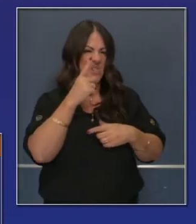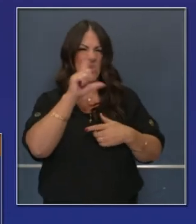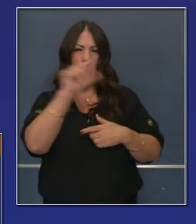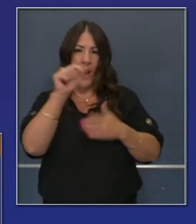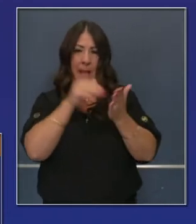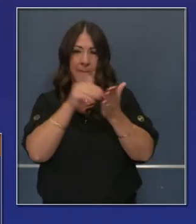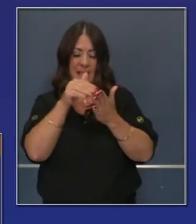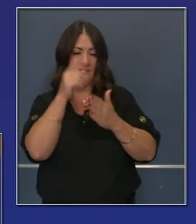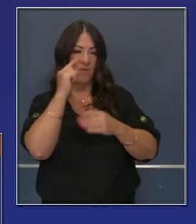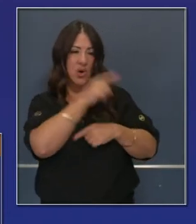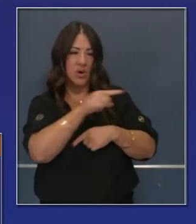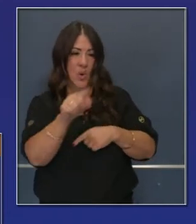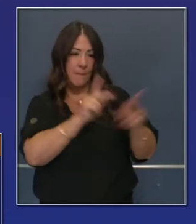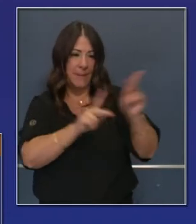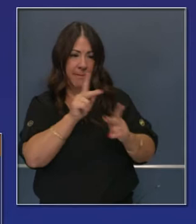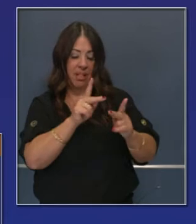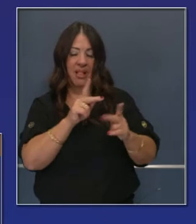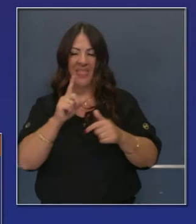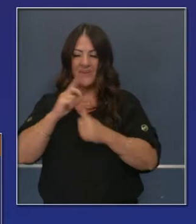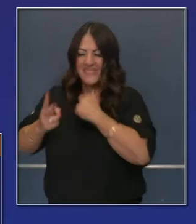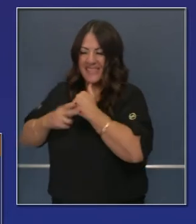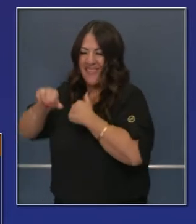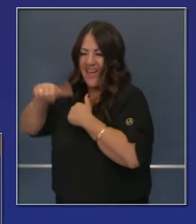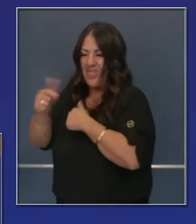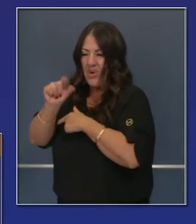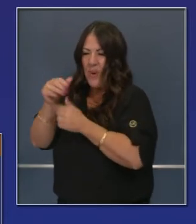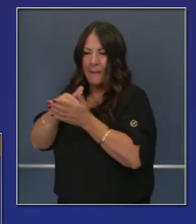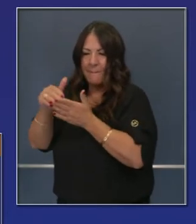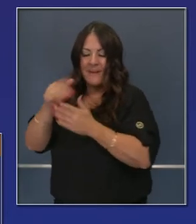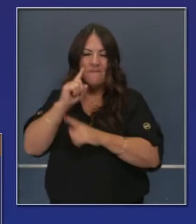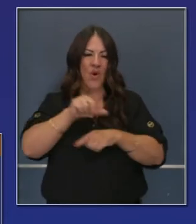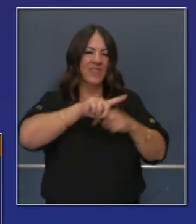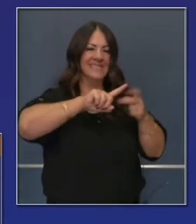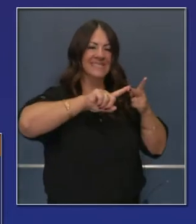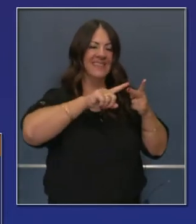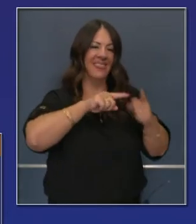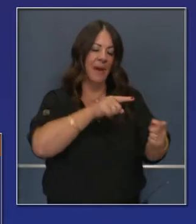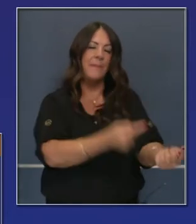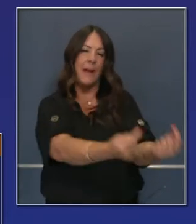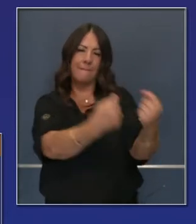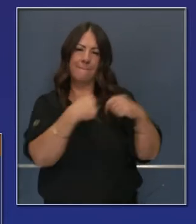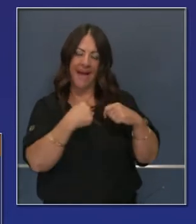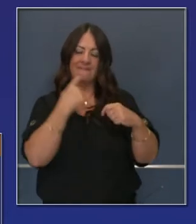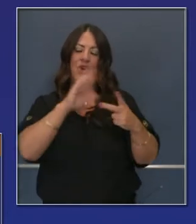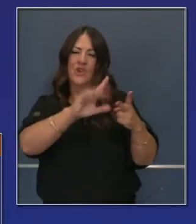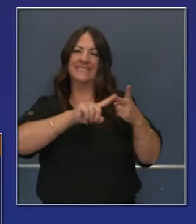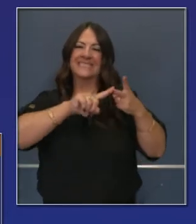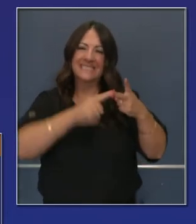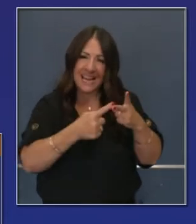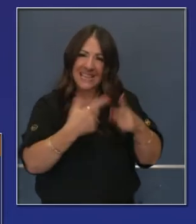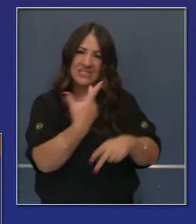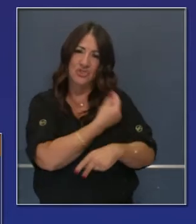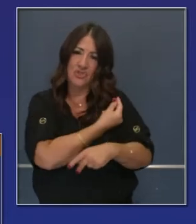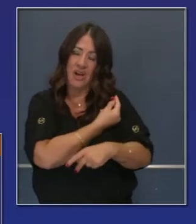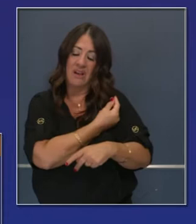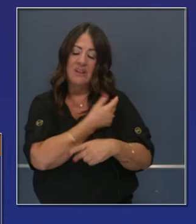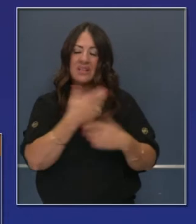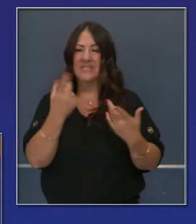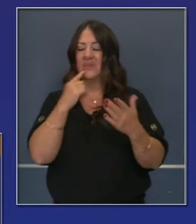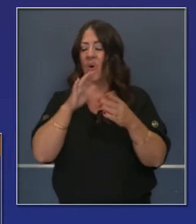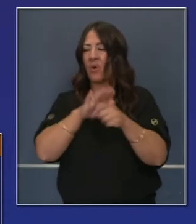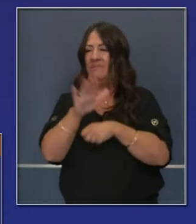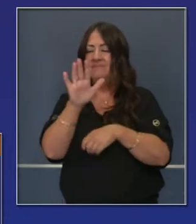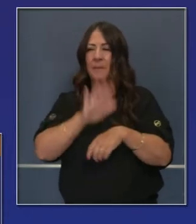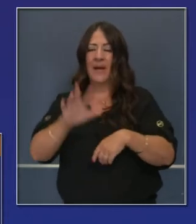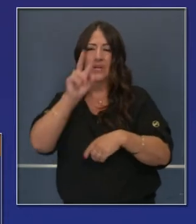incluyendo el estado de California. Eso les dará una idea de que, al punto más alto para un estado como el nuestro, estamos hablando de un millón y medio